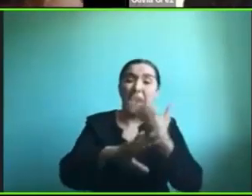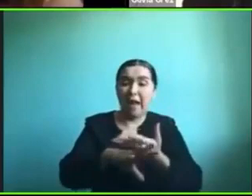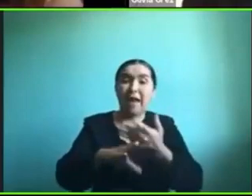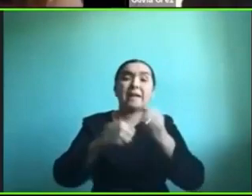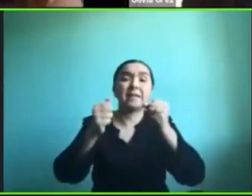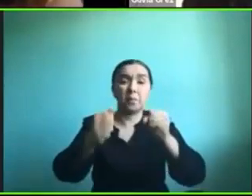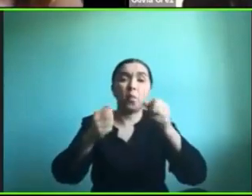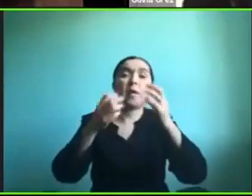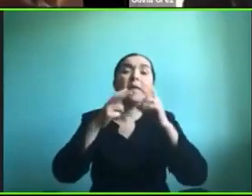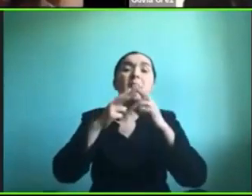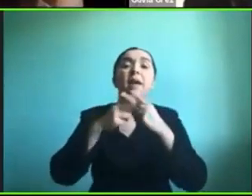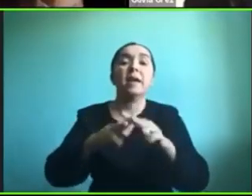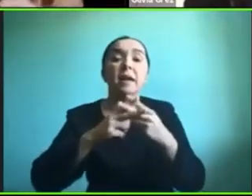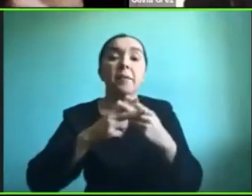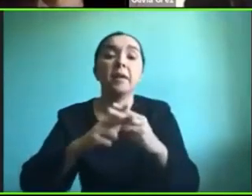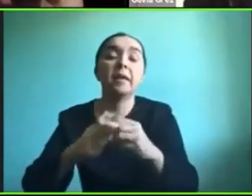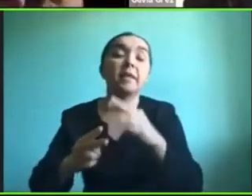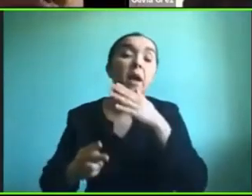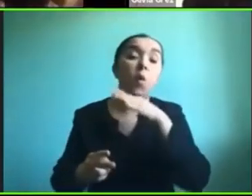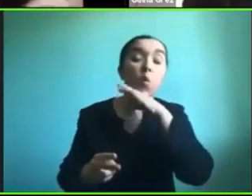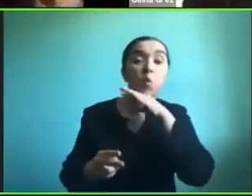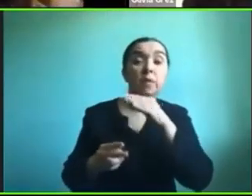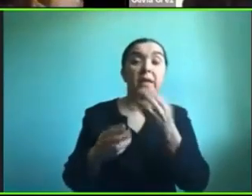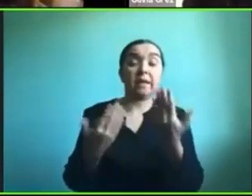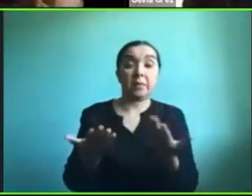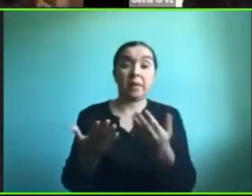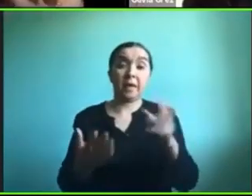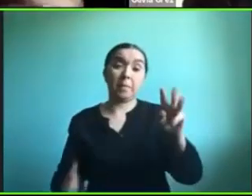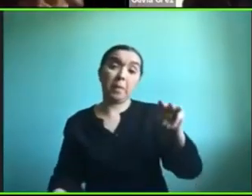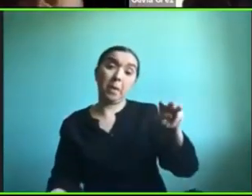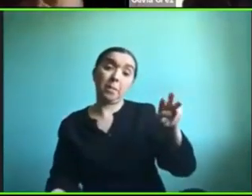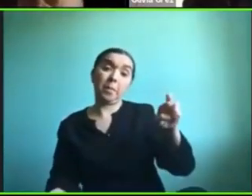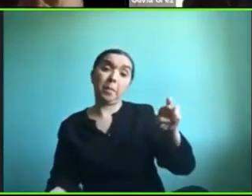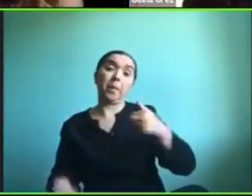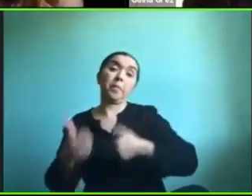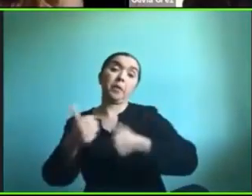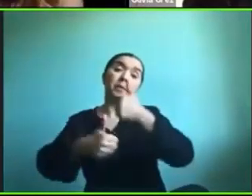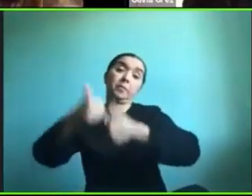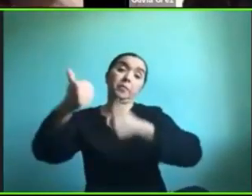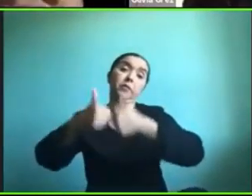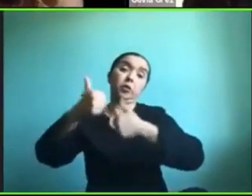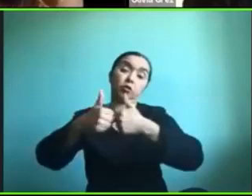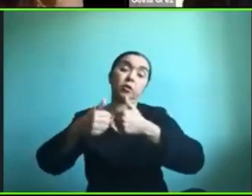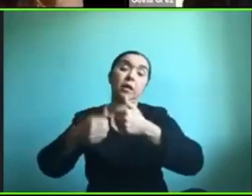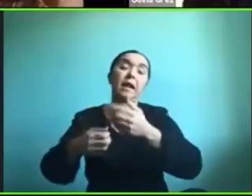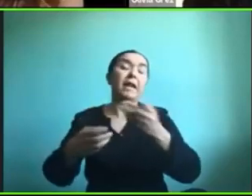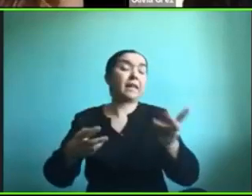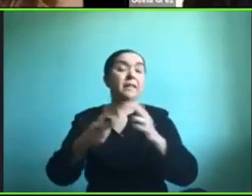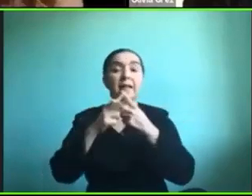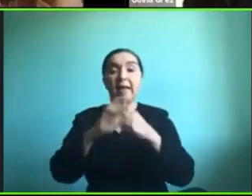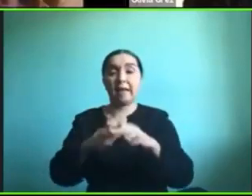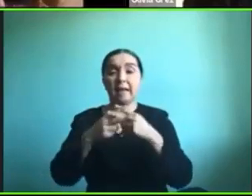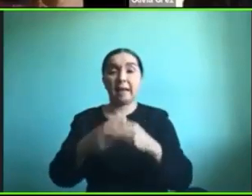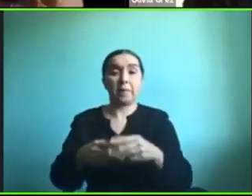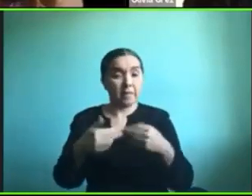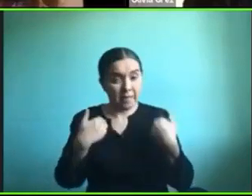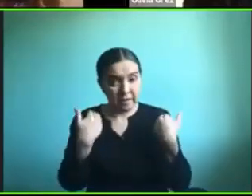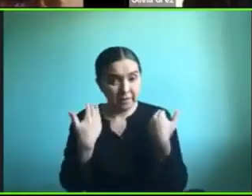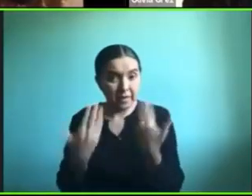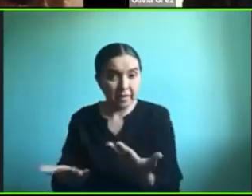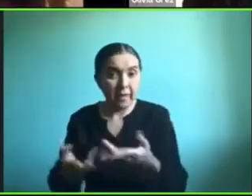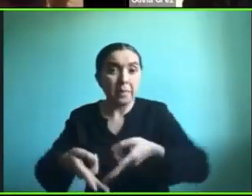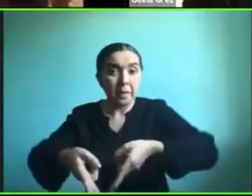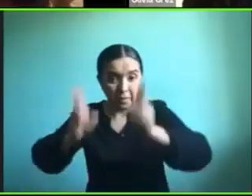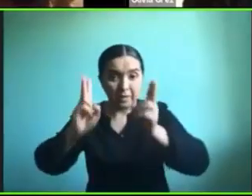darle a los padres bueno sabemos que aquí hay padres y también profesionales entonces estas herramientas les van a poder permitir trabajar de forma online